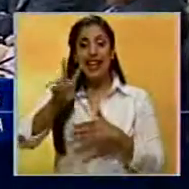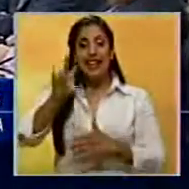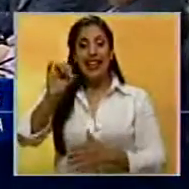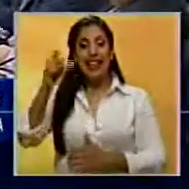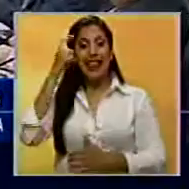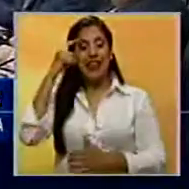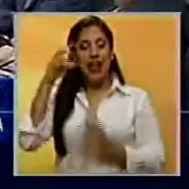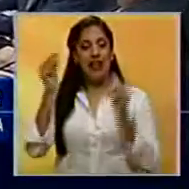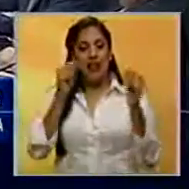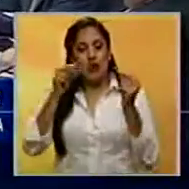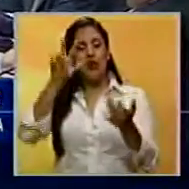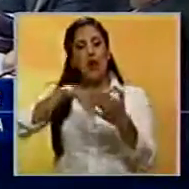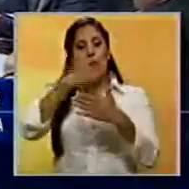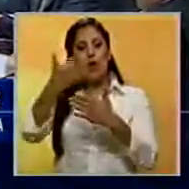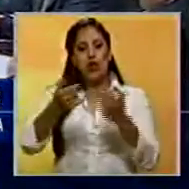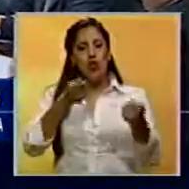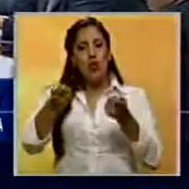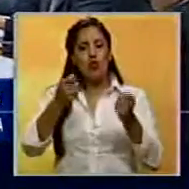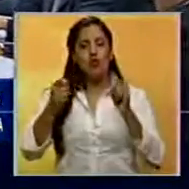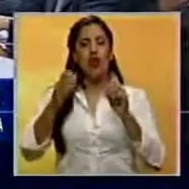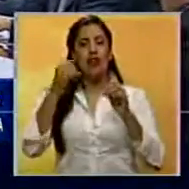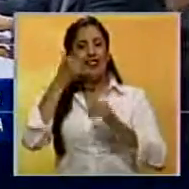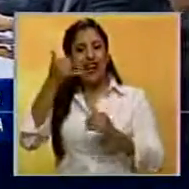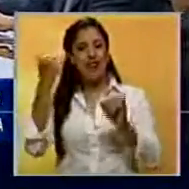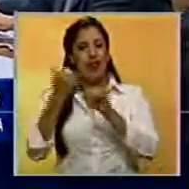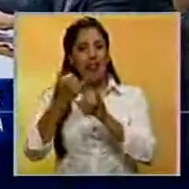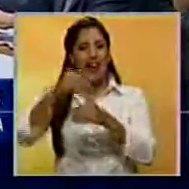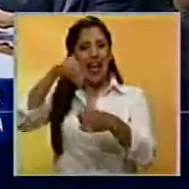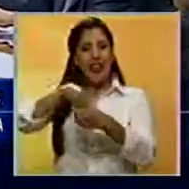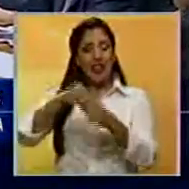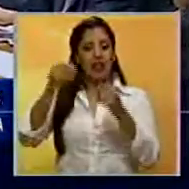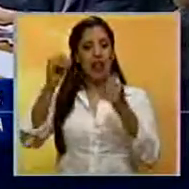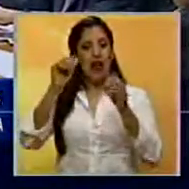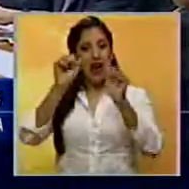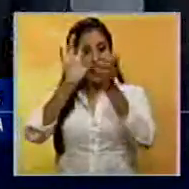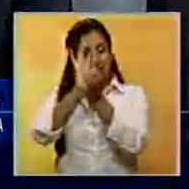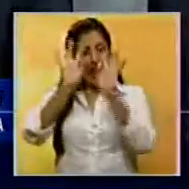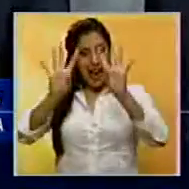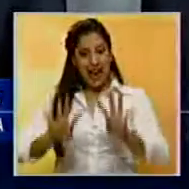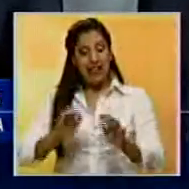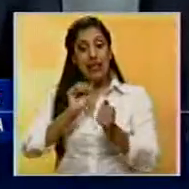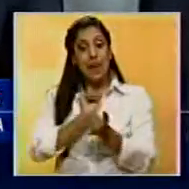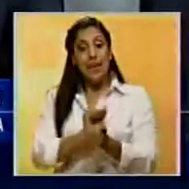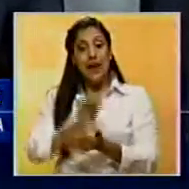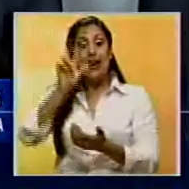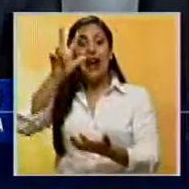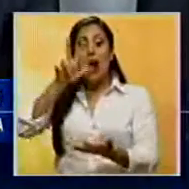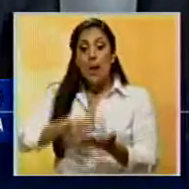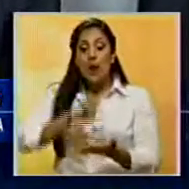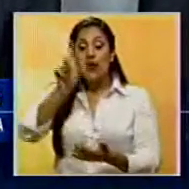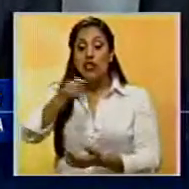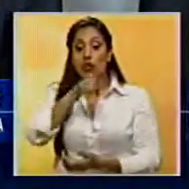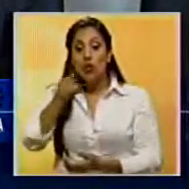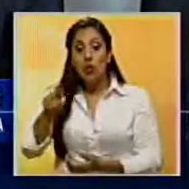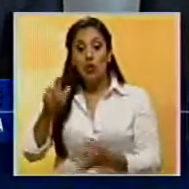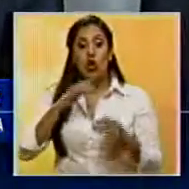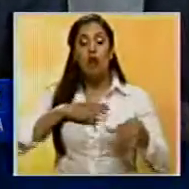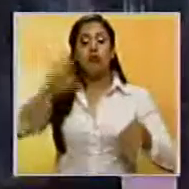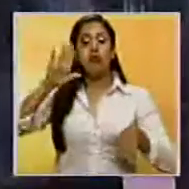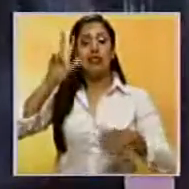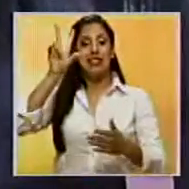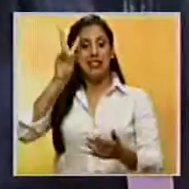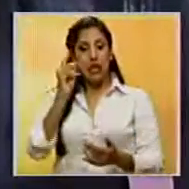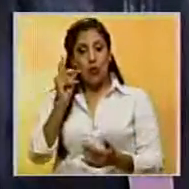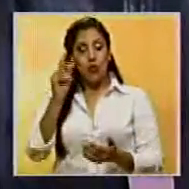discutir el proyecto que regula el uso de las telecomunicaciones en los centros penitenciarios que esperan sea aprobado por unanimidad en segunda discusión en la